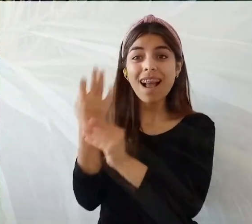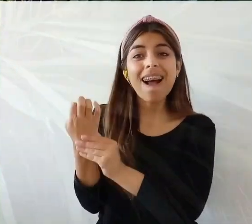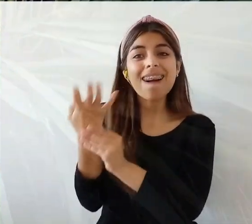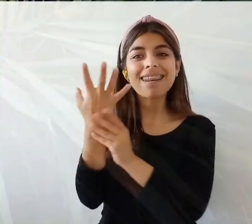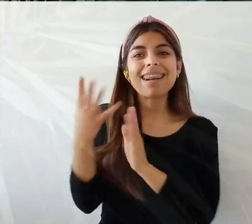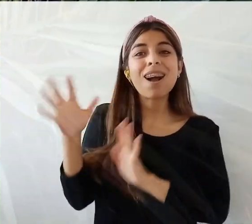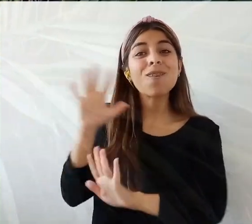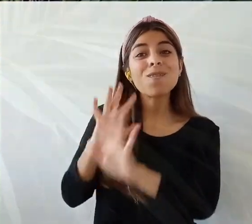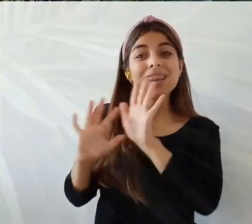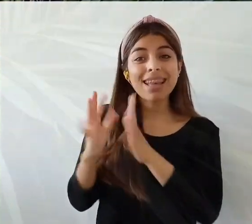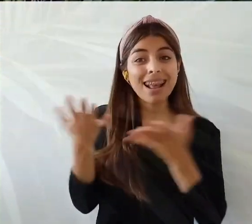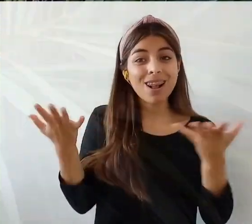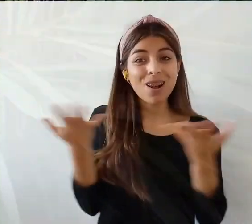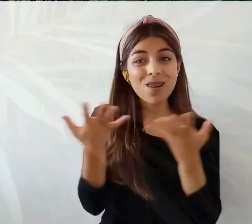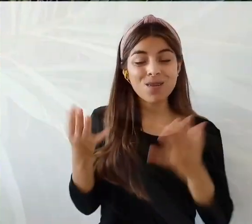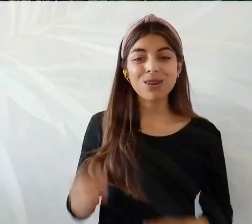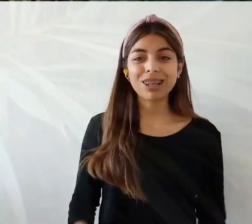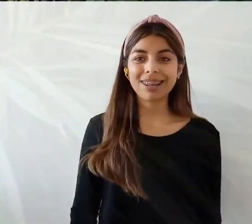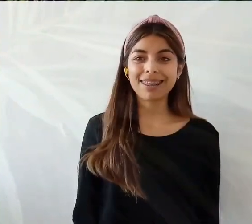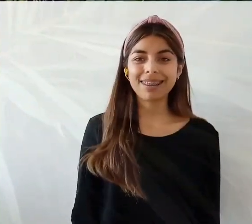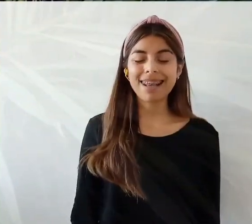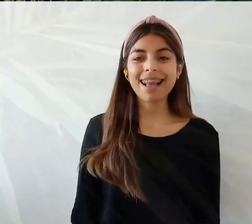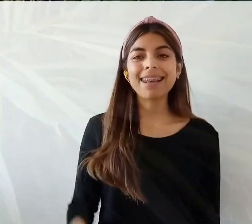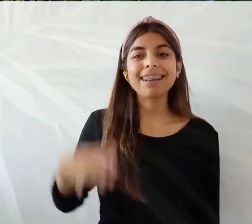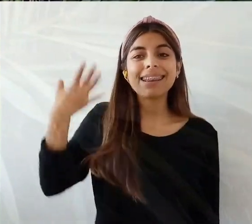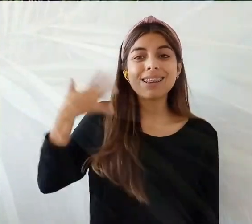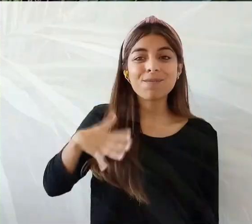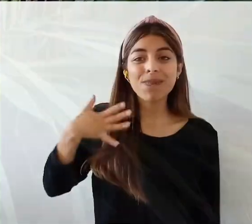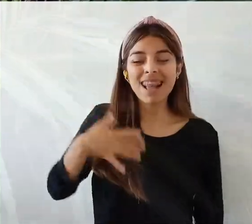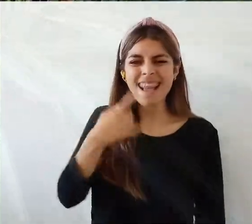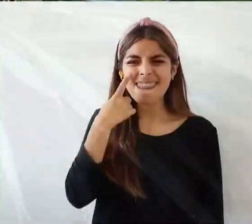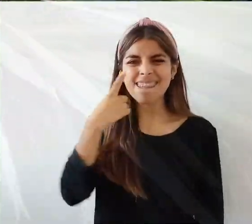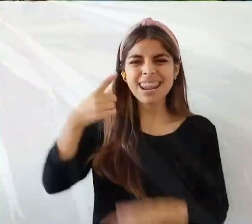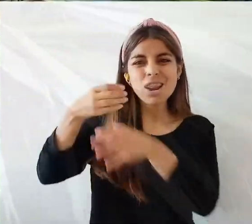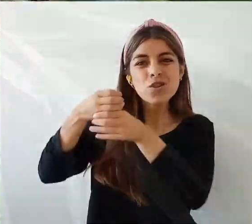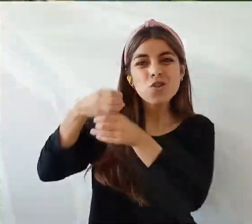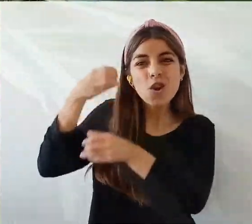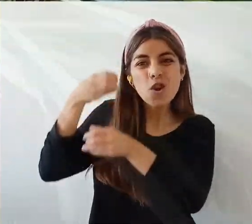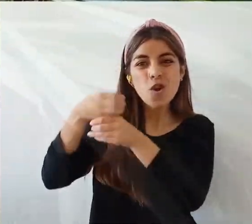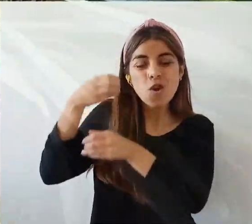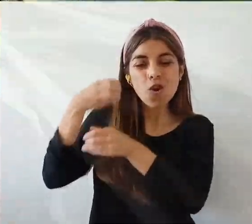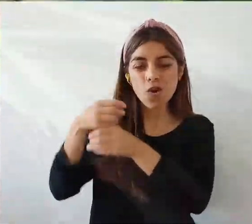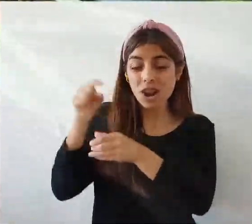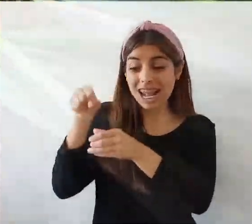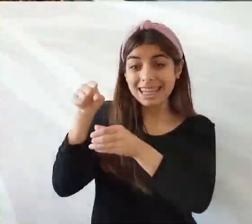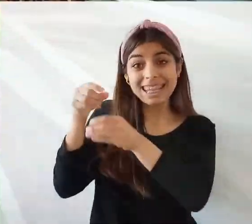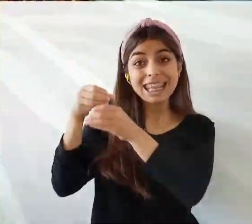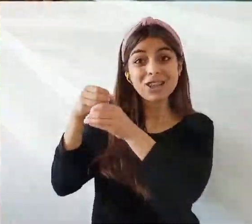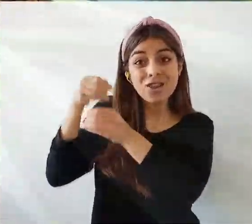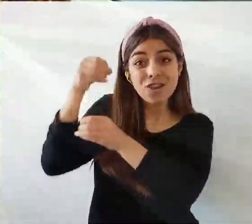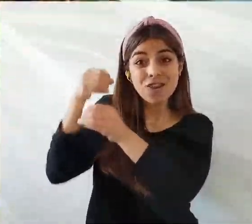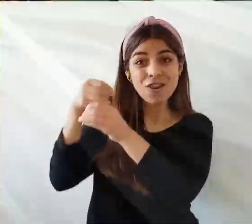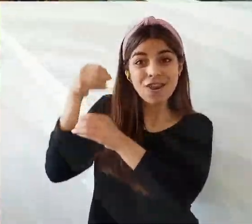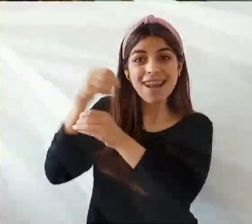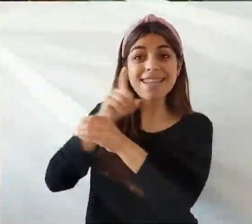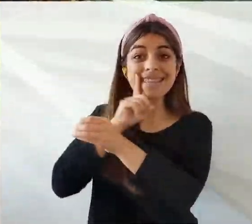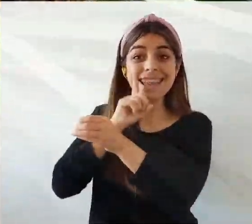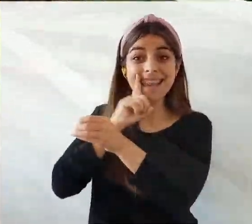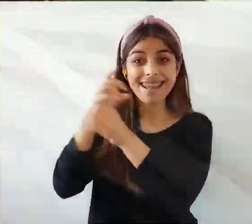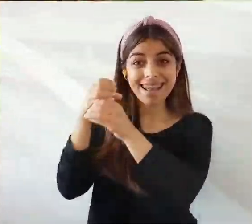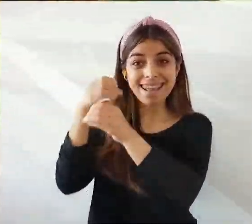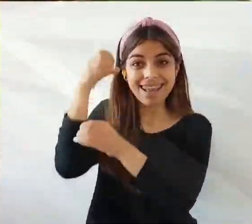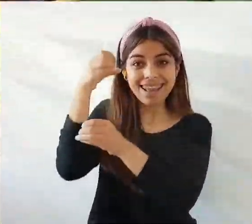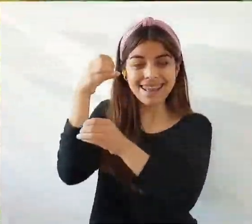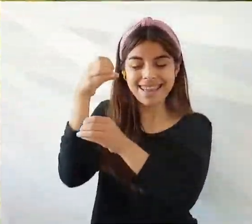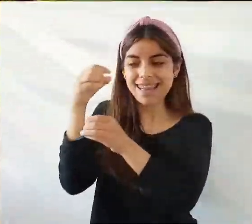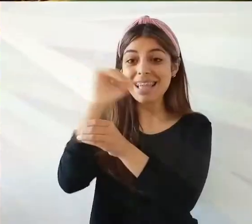igual hay que dividirlo en plantas porque tienen un tronquito acá. Acá, este tronquito, esta ya